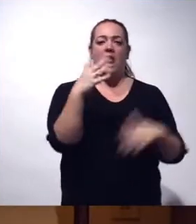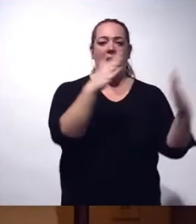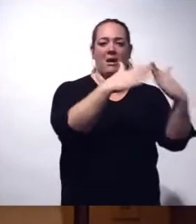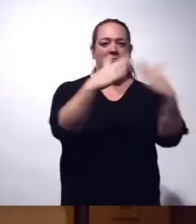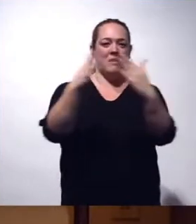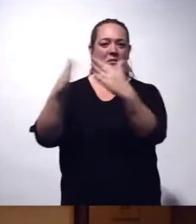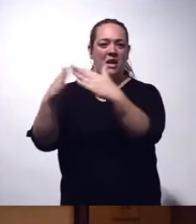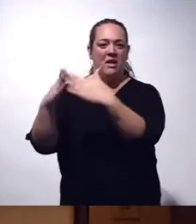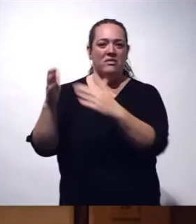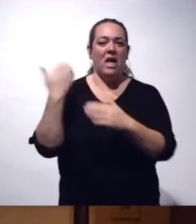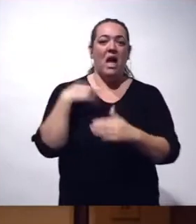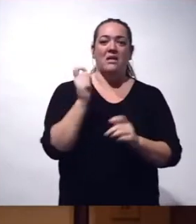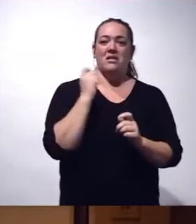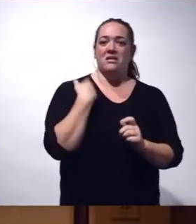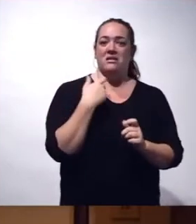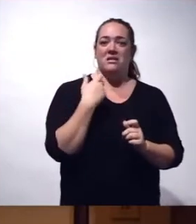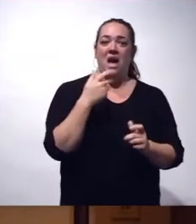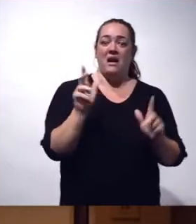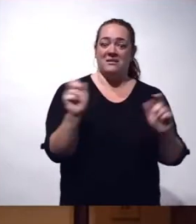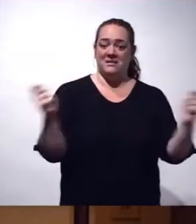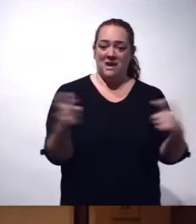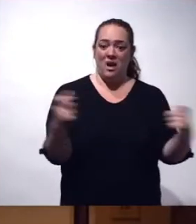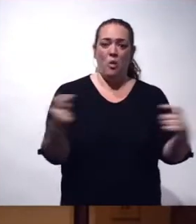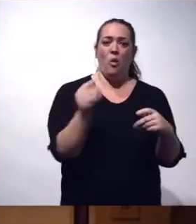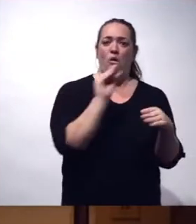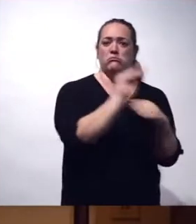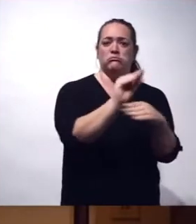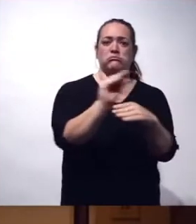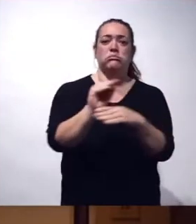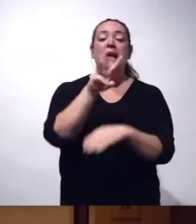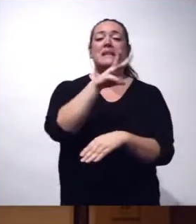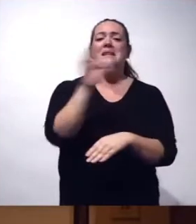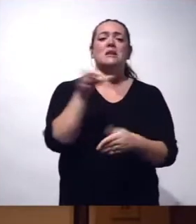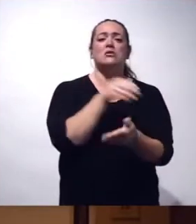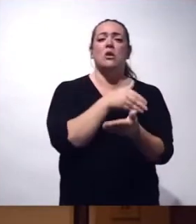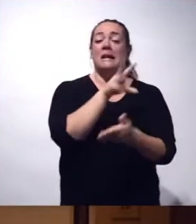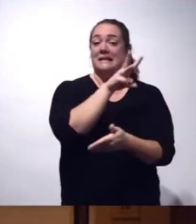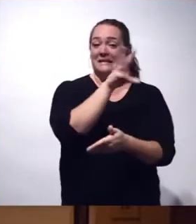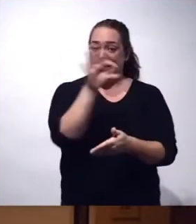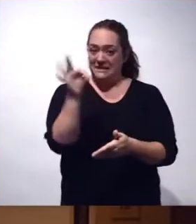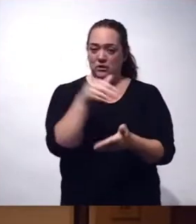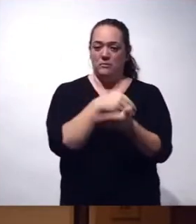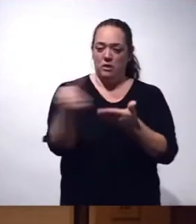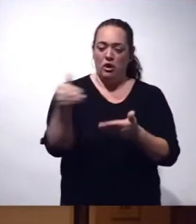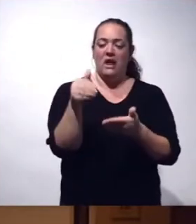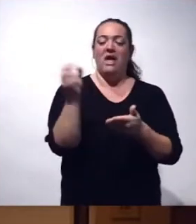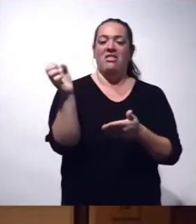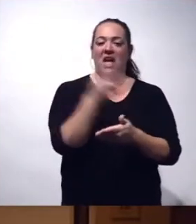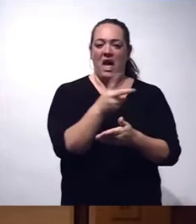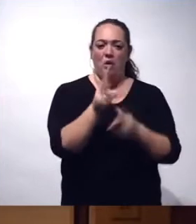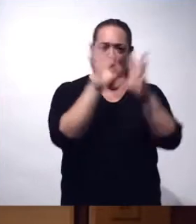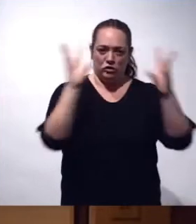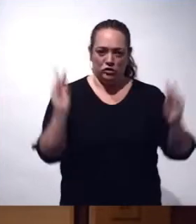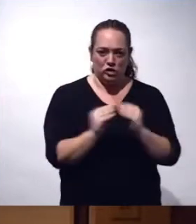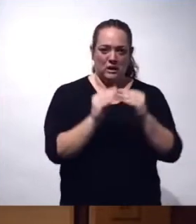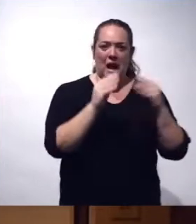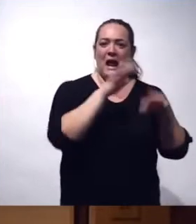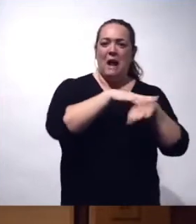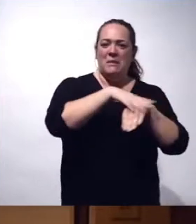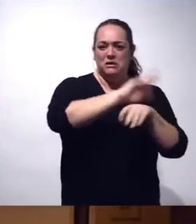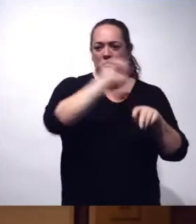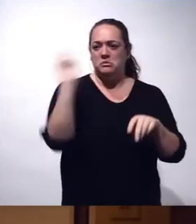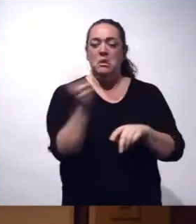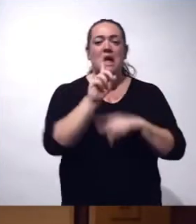viviendas que han recibido esos fondos del seguro. Repito, más de 300 millones de euros entre las distintas administraciones. O, por ejemplo, que ya están